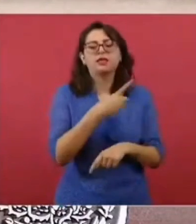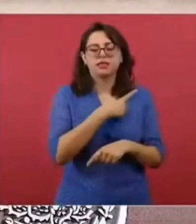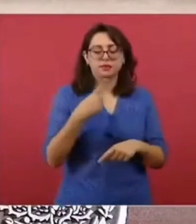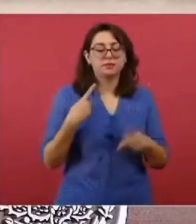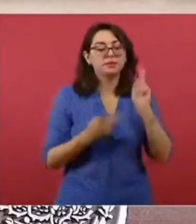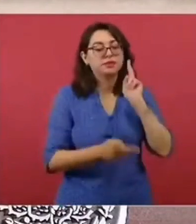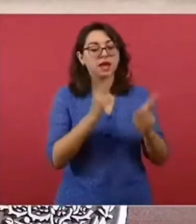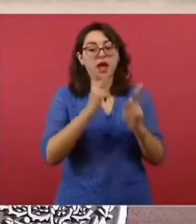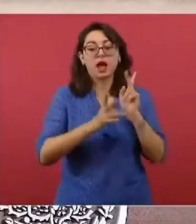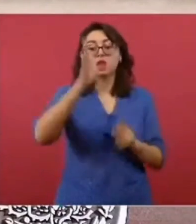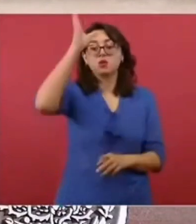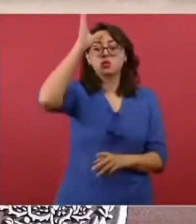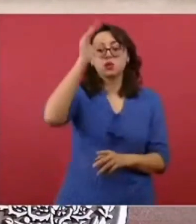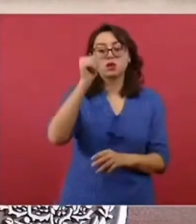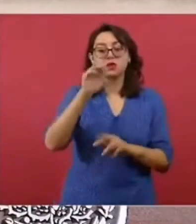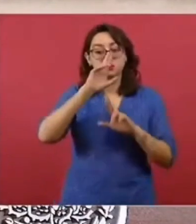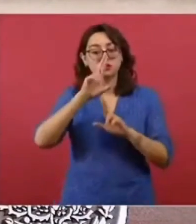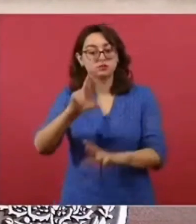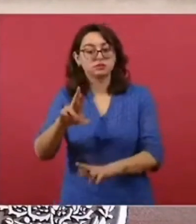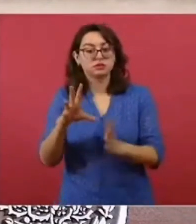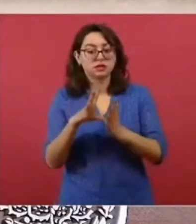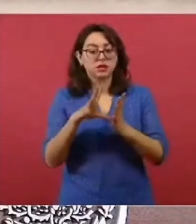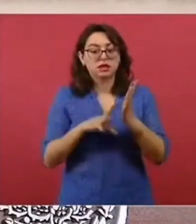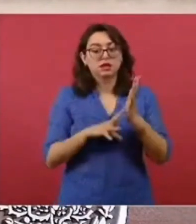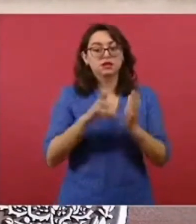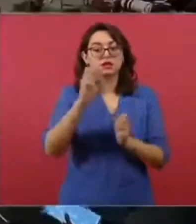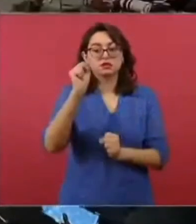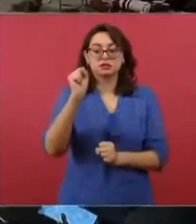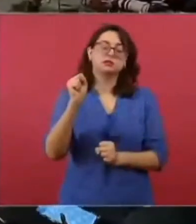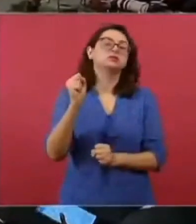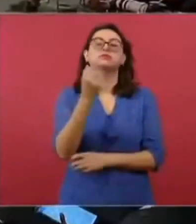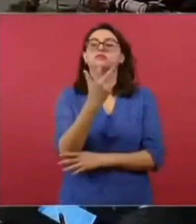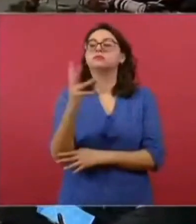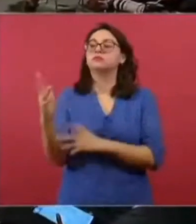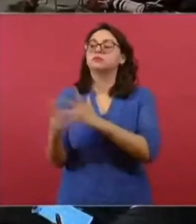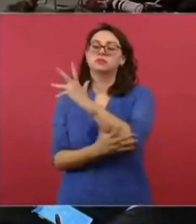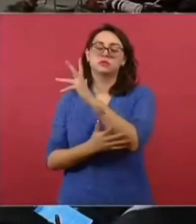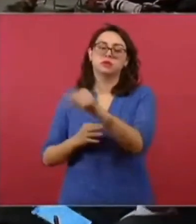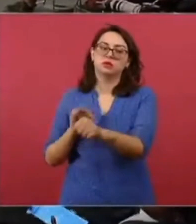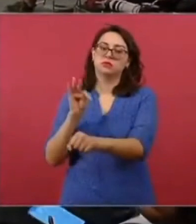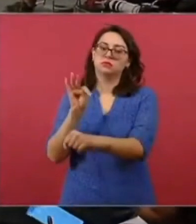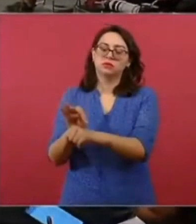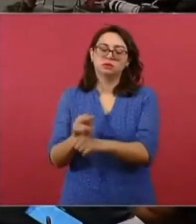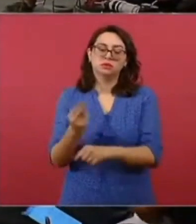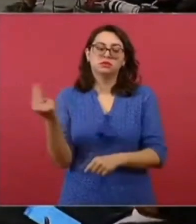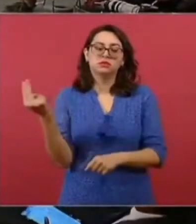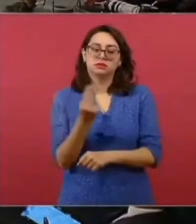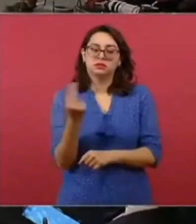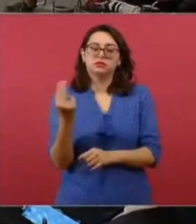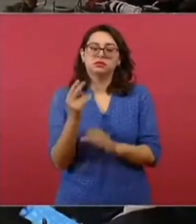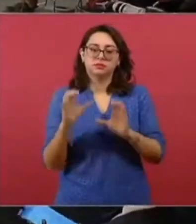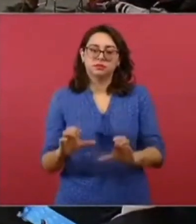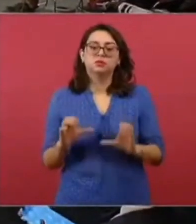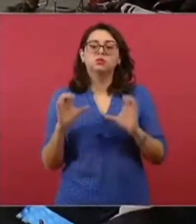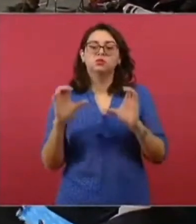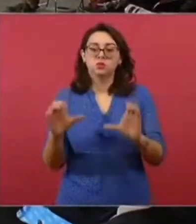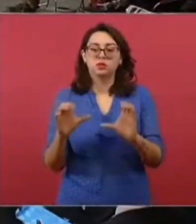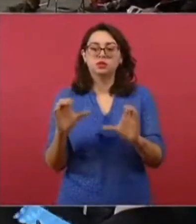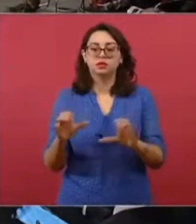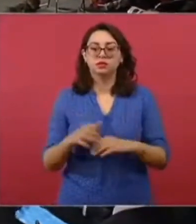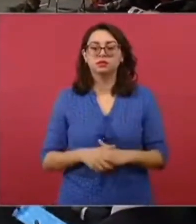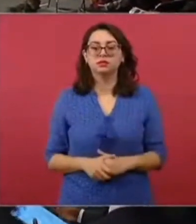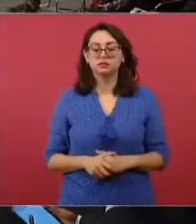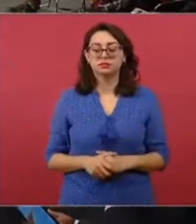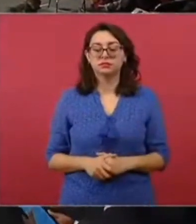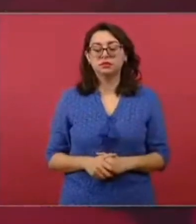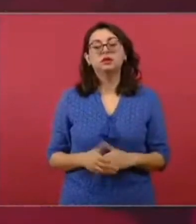áreas naturales protegidas es por instrucción que tenemos nosotros que cuidar y también actuar. En el